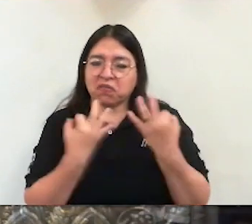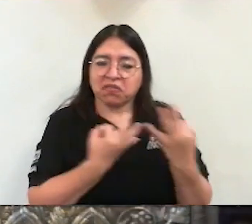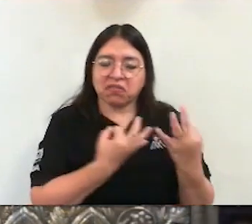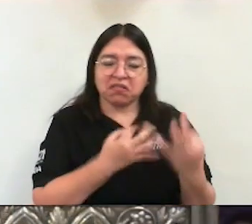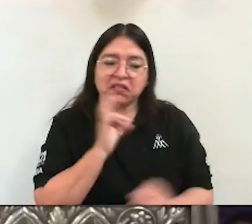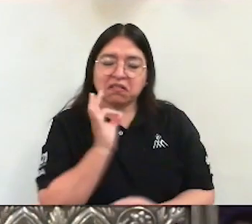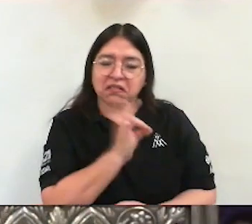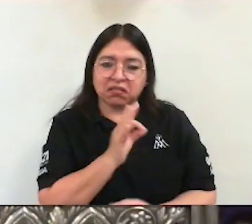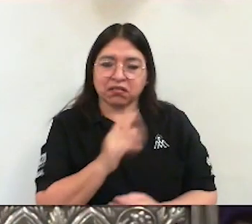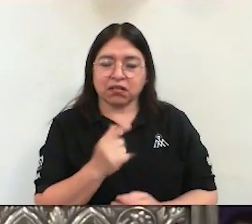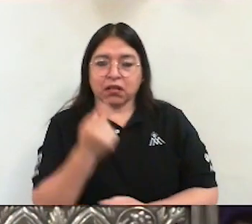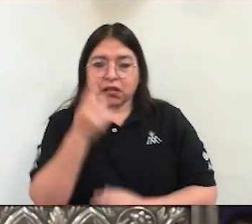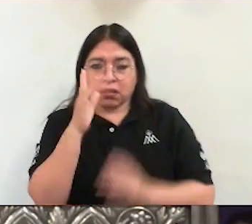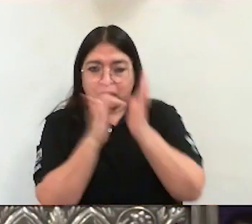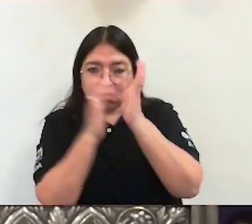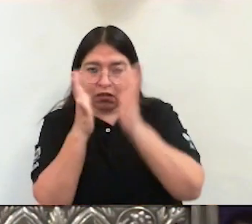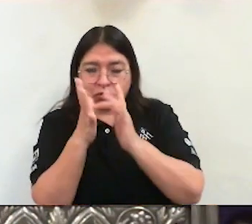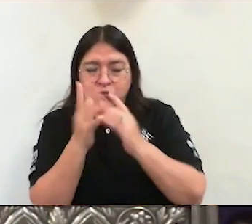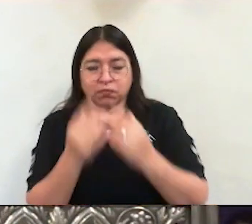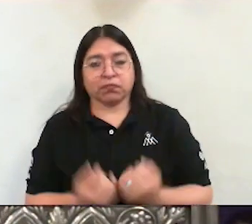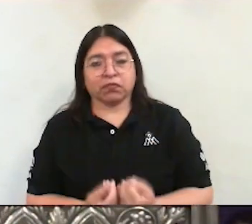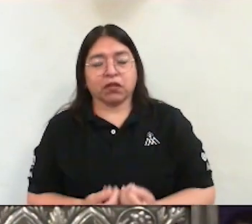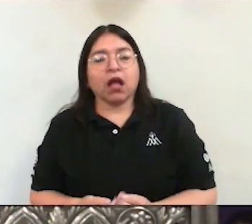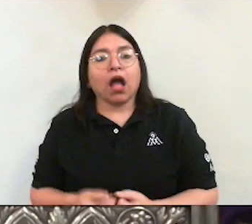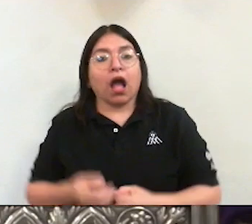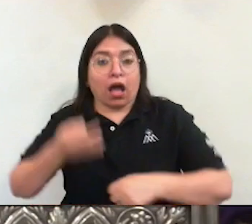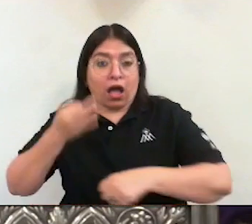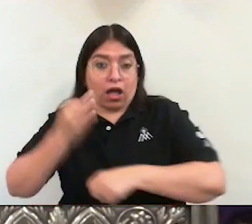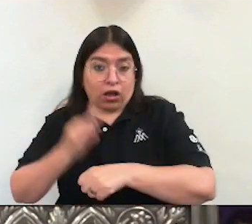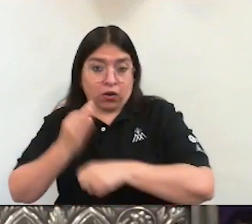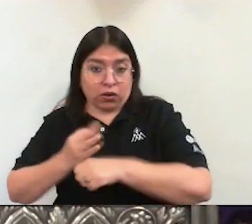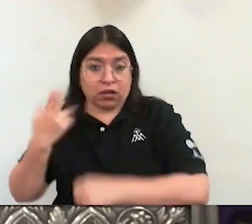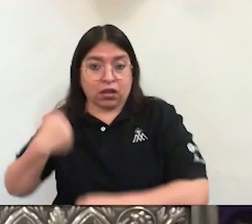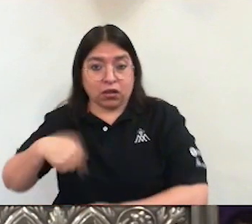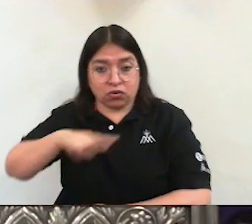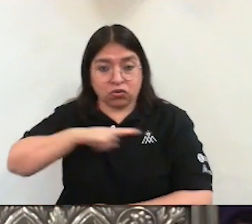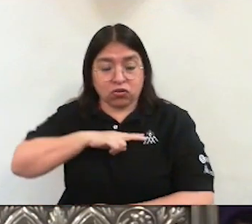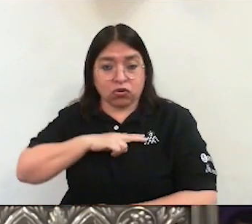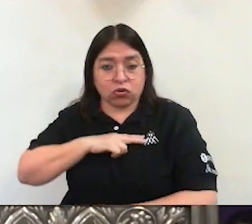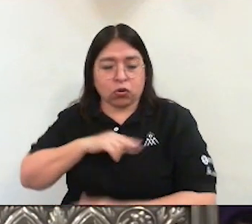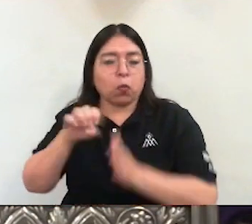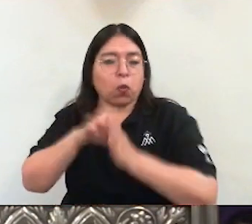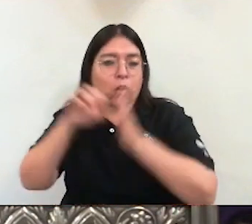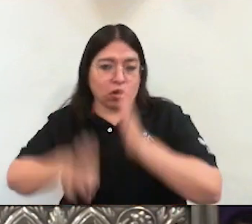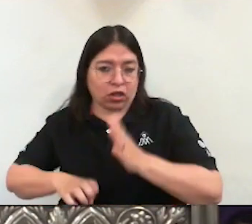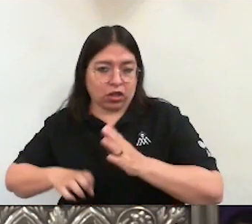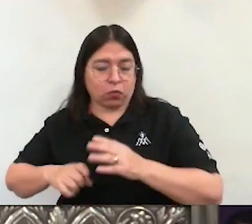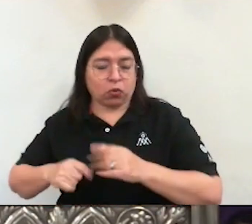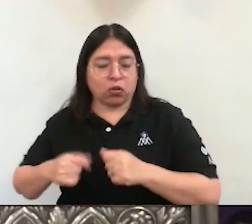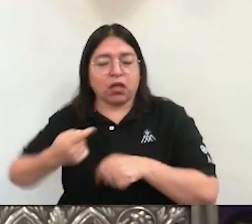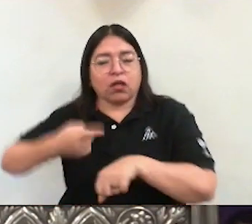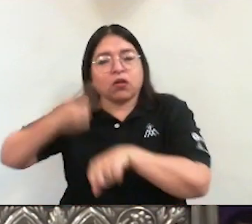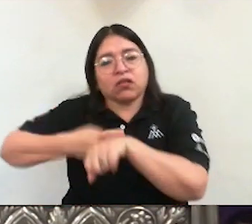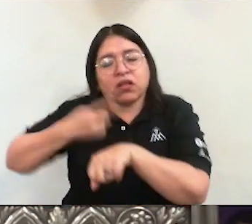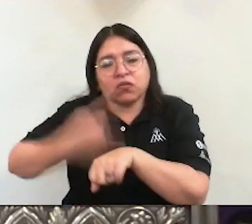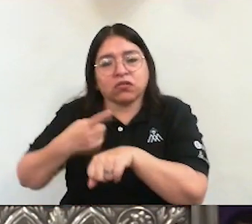el demonio no quiere que veamos el amor de Dios.